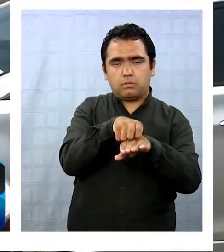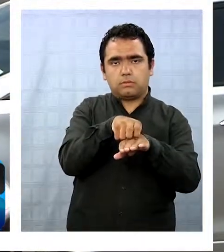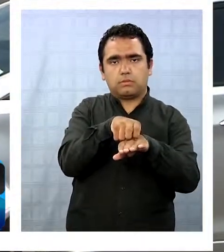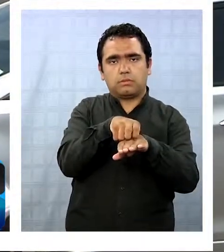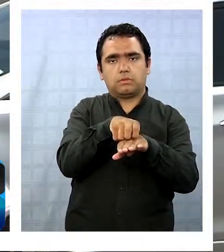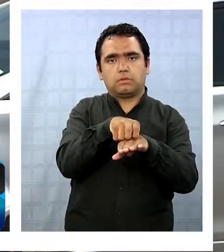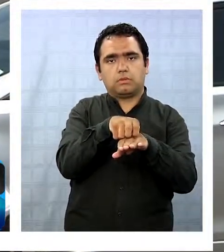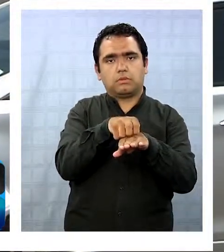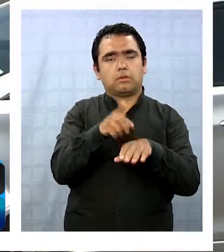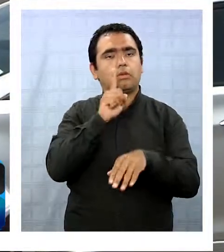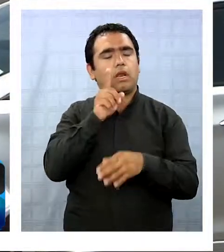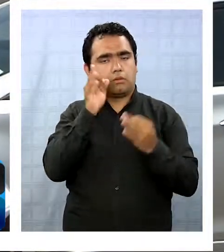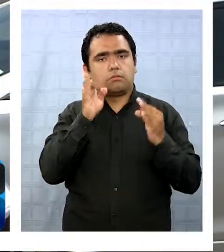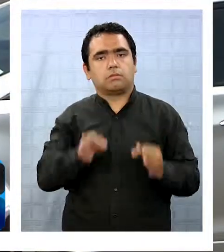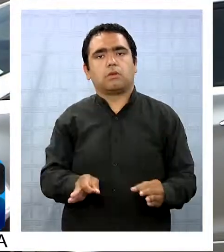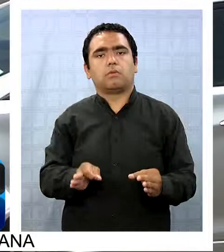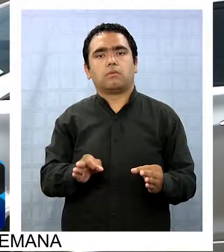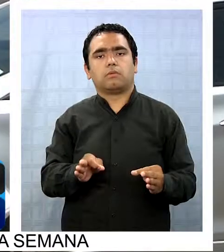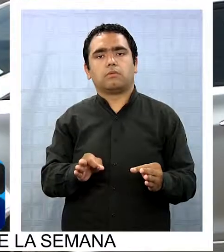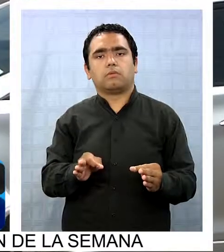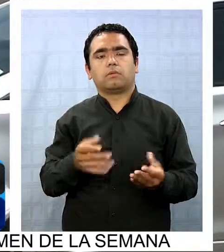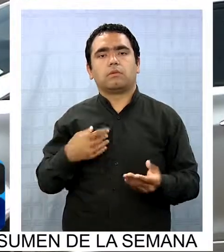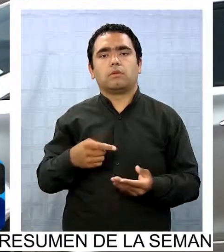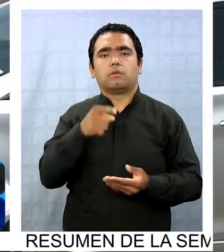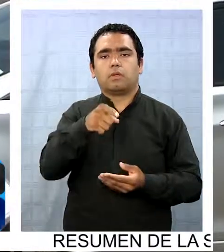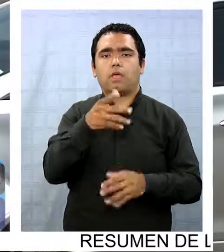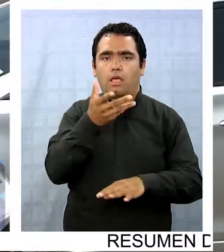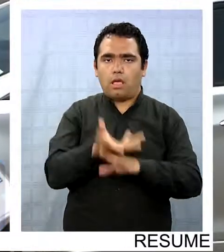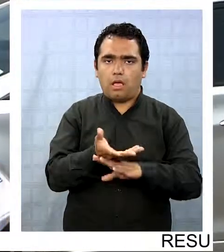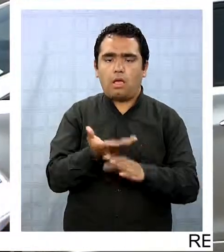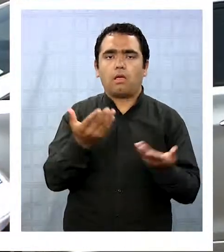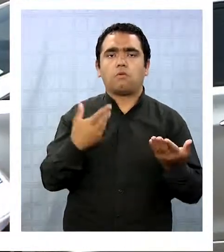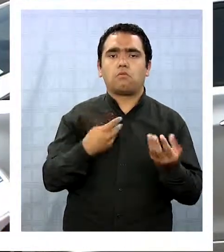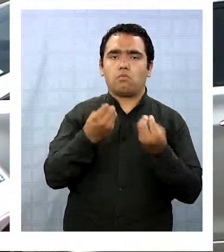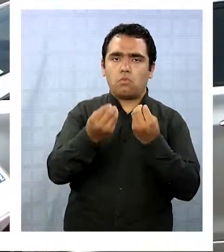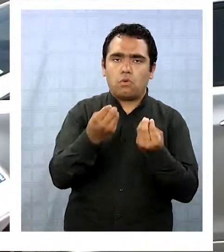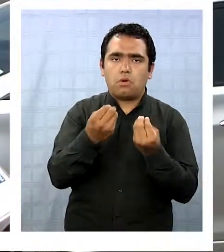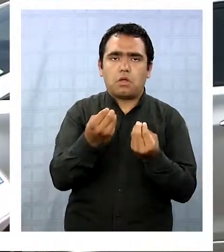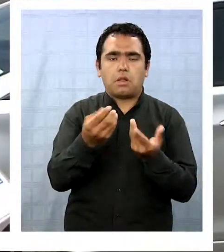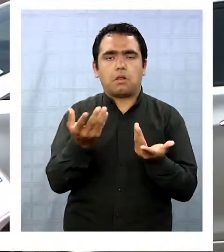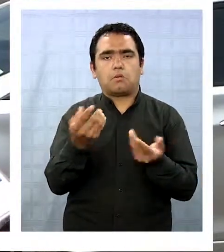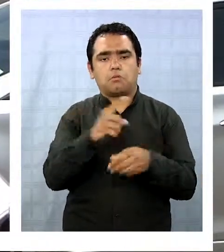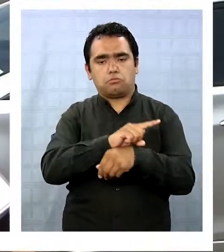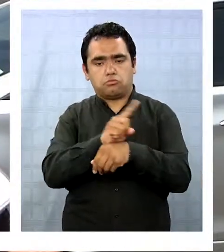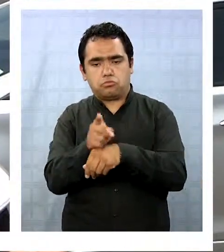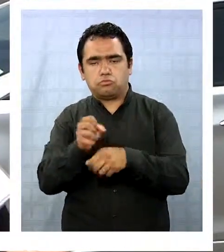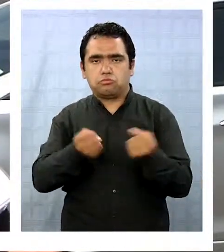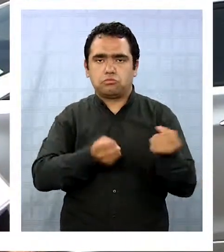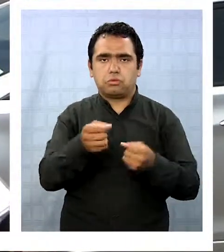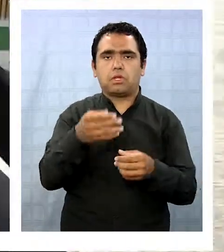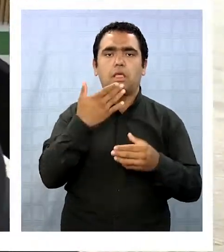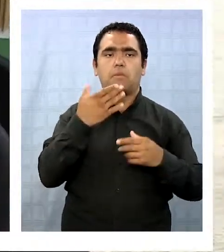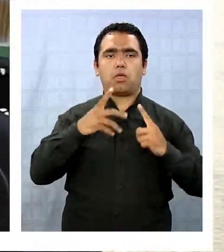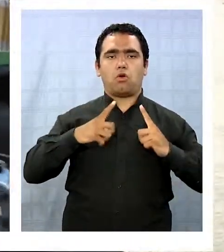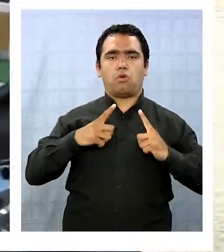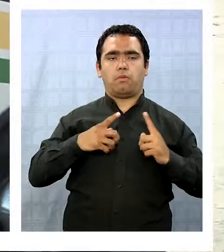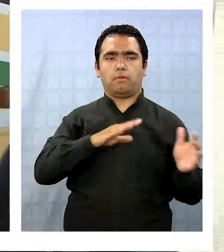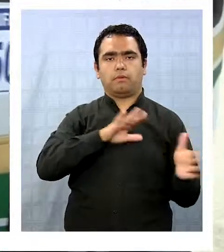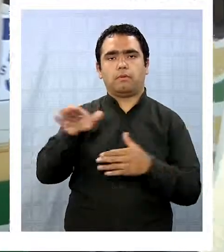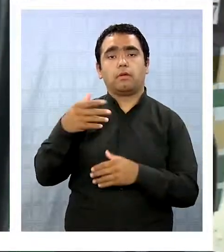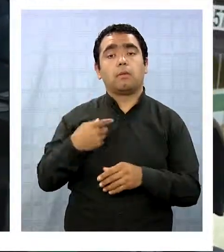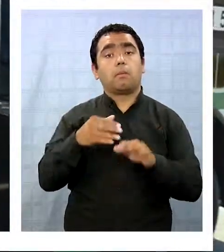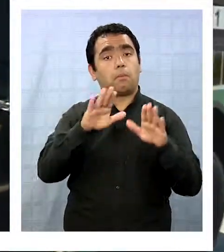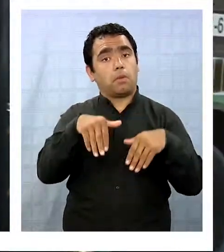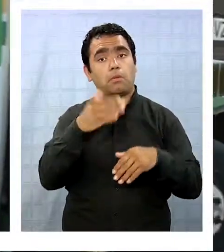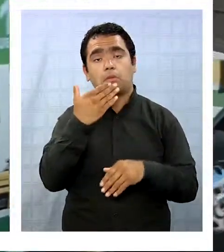tenga seguridad, existe una buena frecuencia y al mismo tiempo se traslade cómodamente. De igual